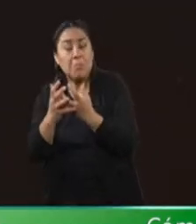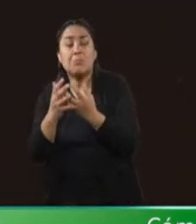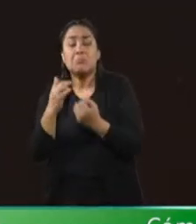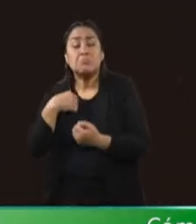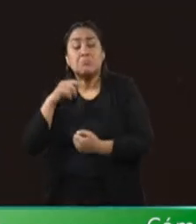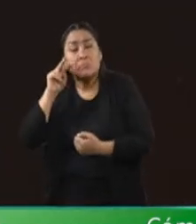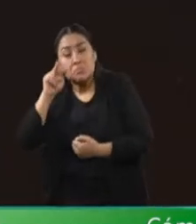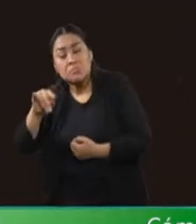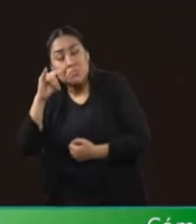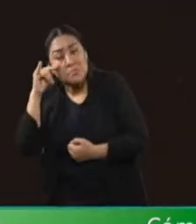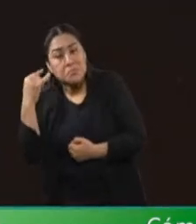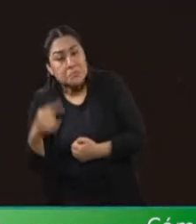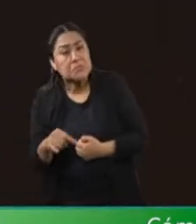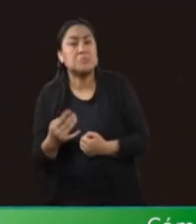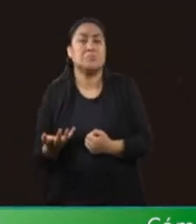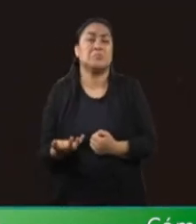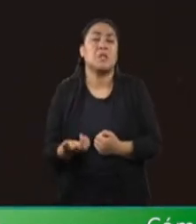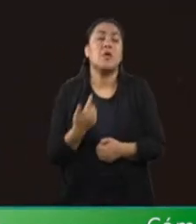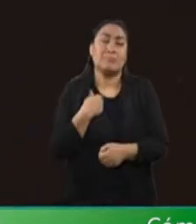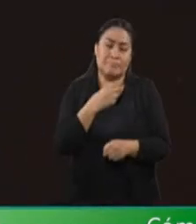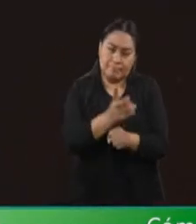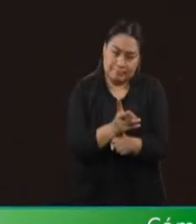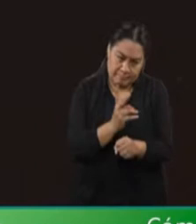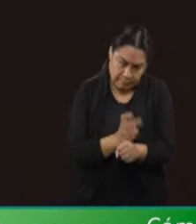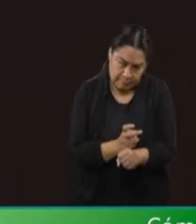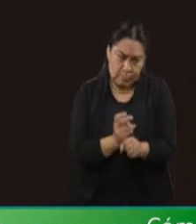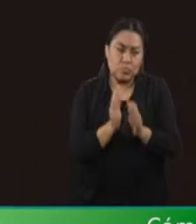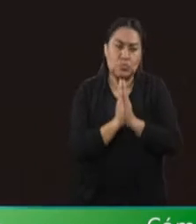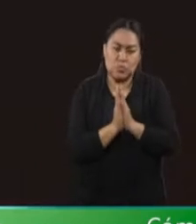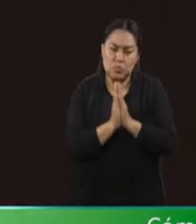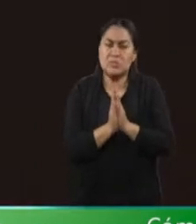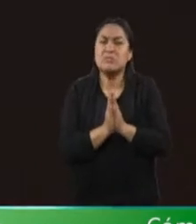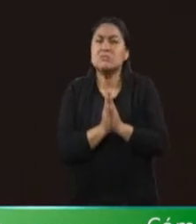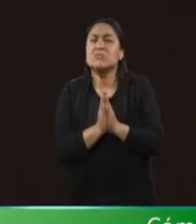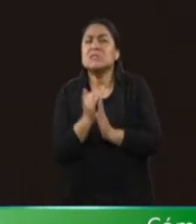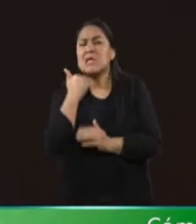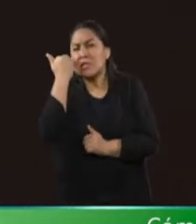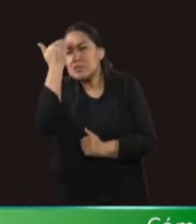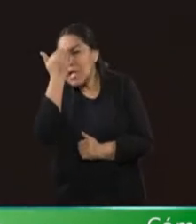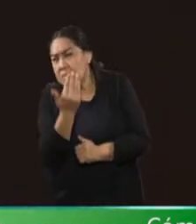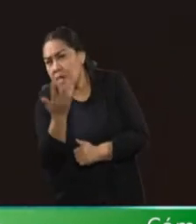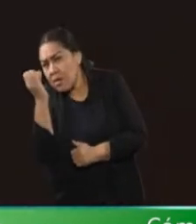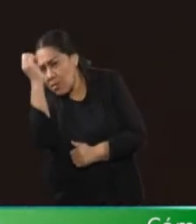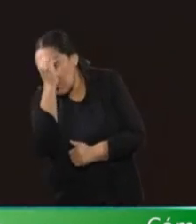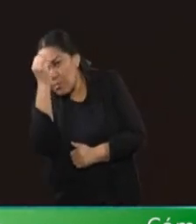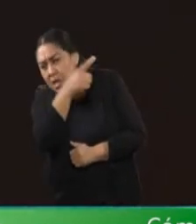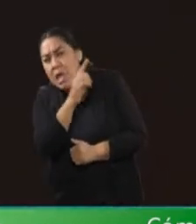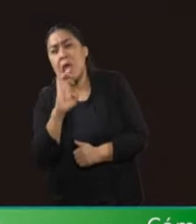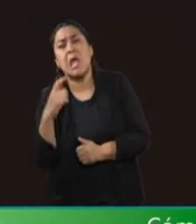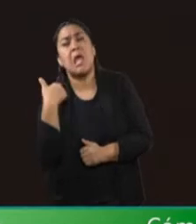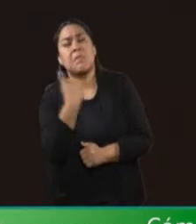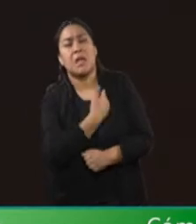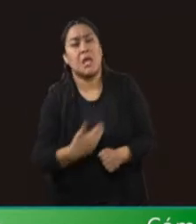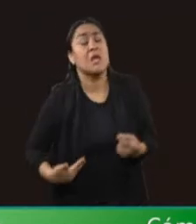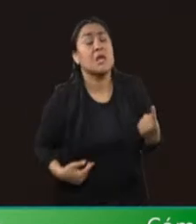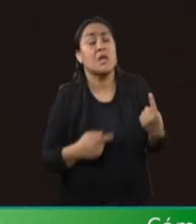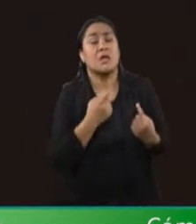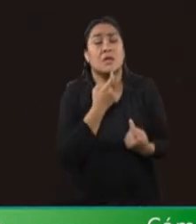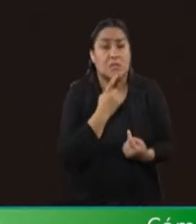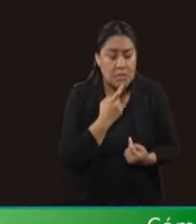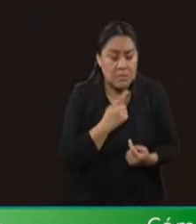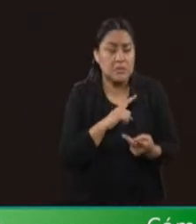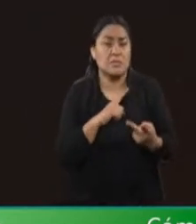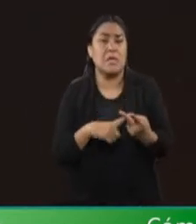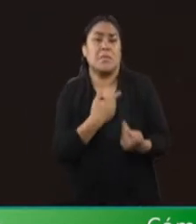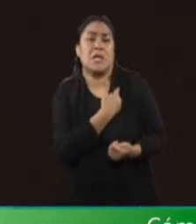enterar. Yo les invito de verdad a que traten de saber cuál es la opinión del ex presidente de la República y de la